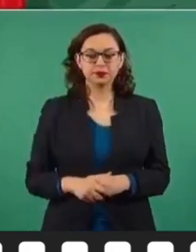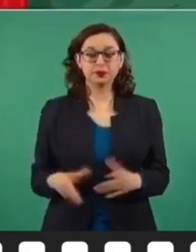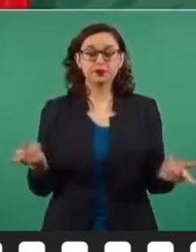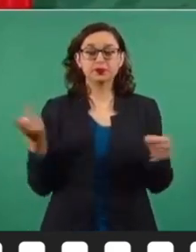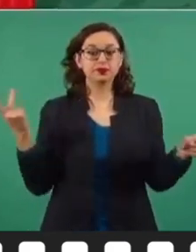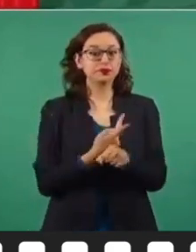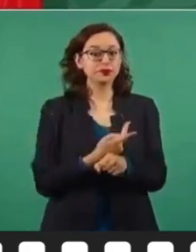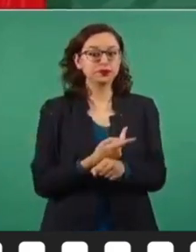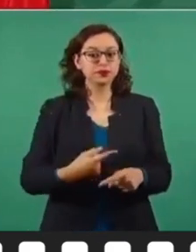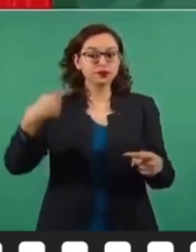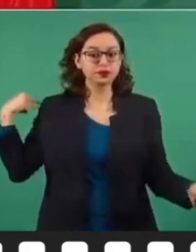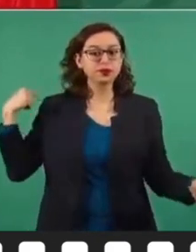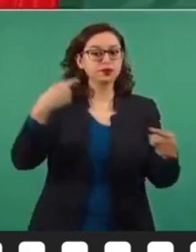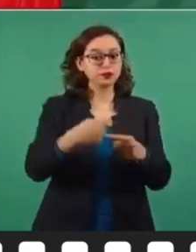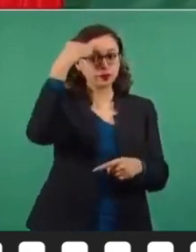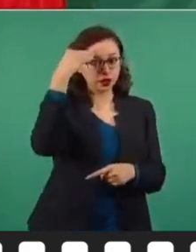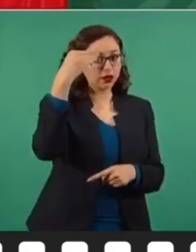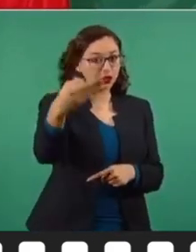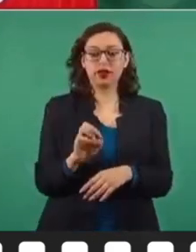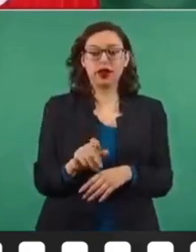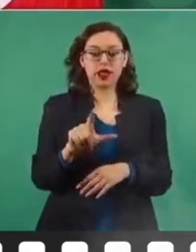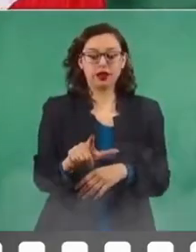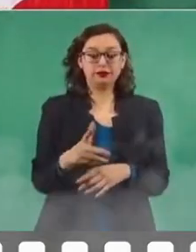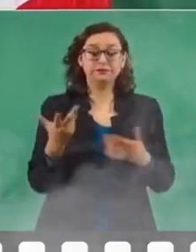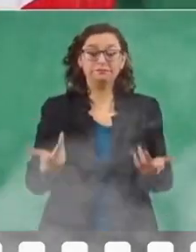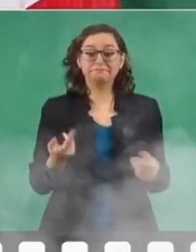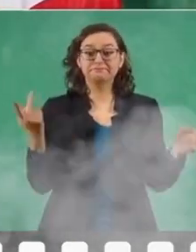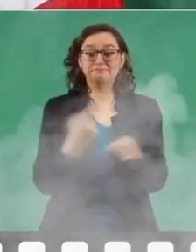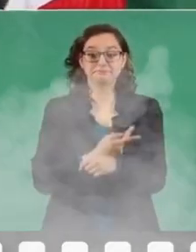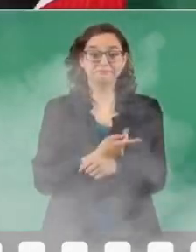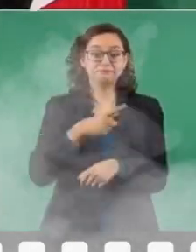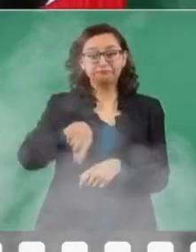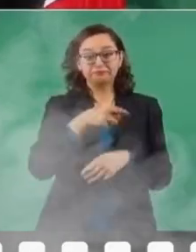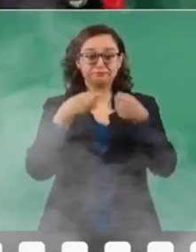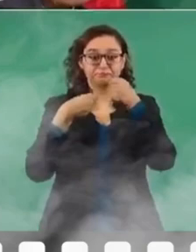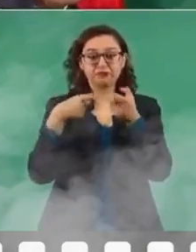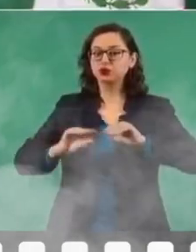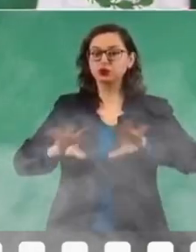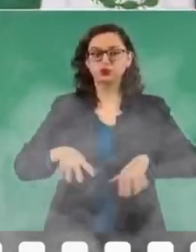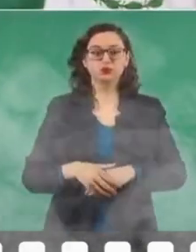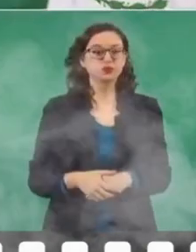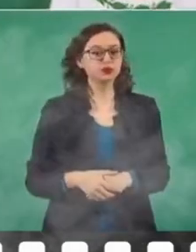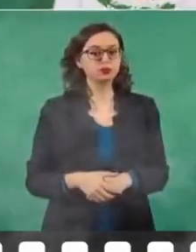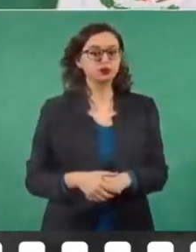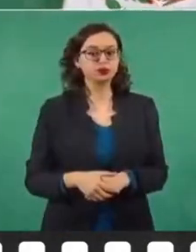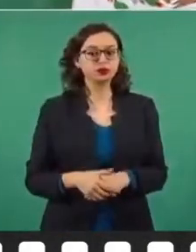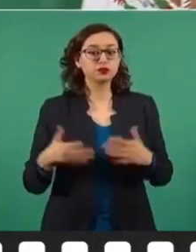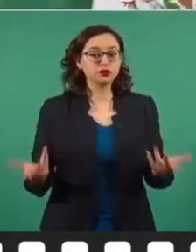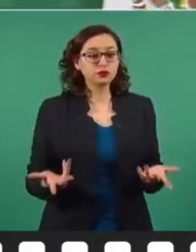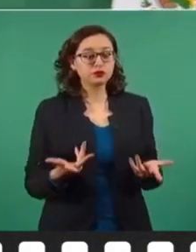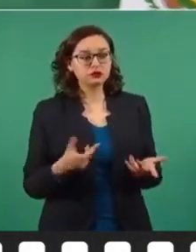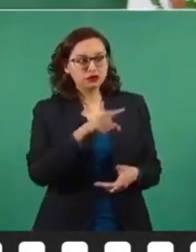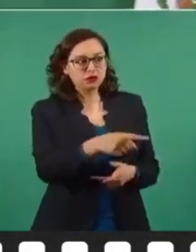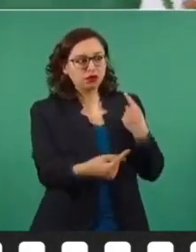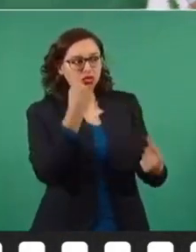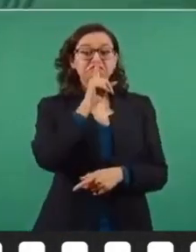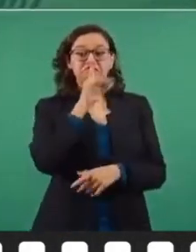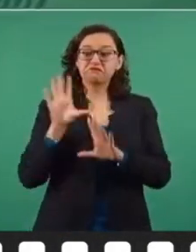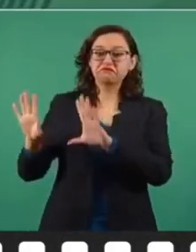el predominio de la política neoliberal o neoporfirista, la mentira en los medios se convirtió en una constante y no había derecho de réplica.